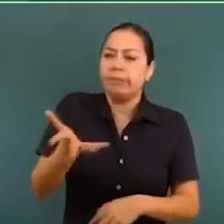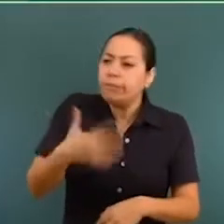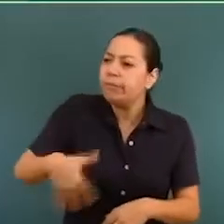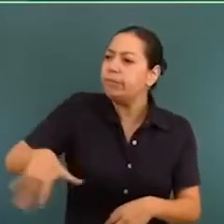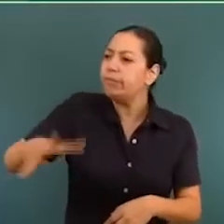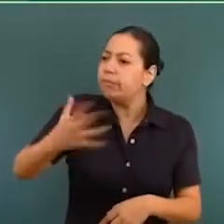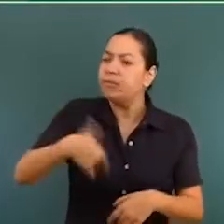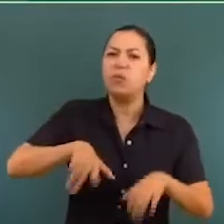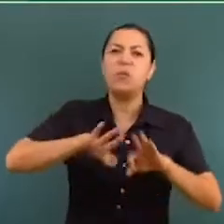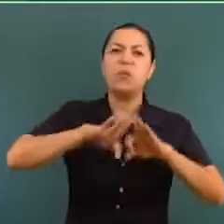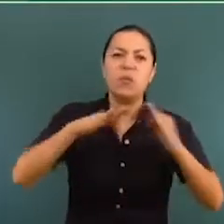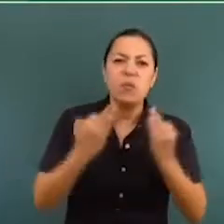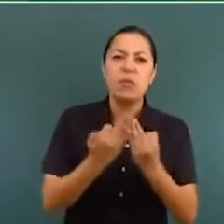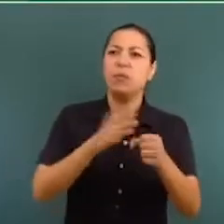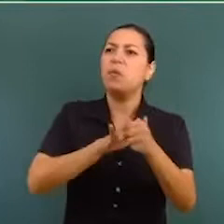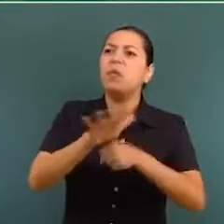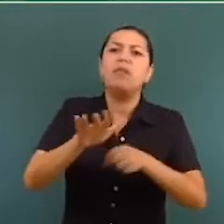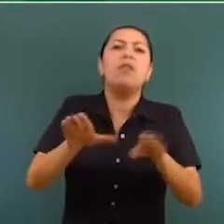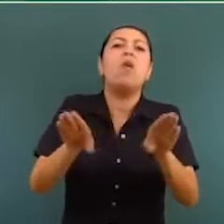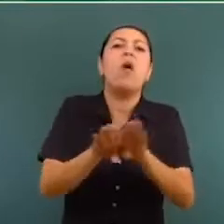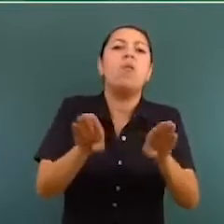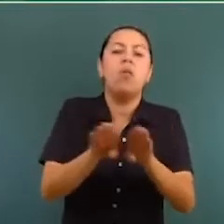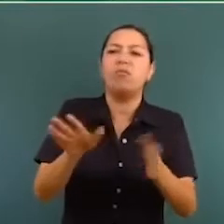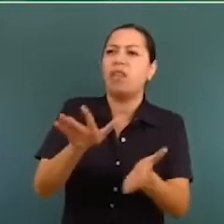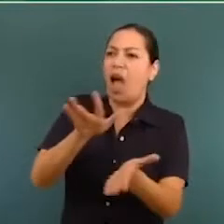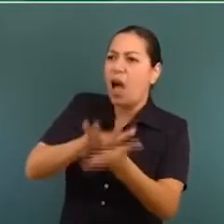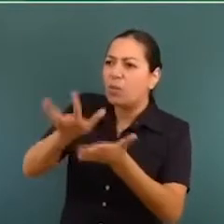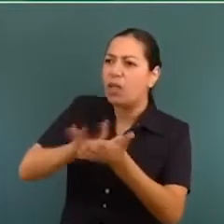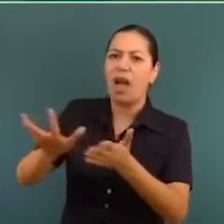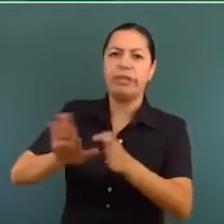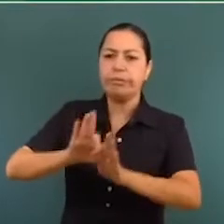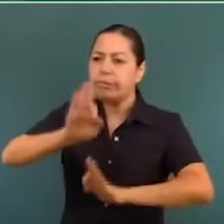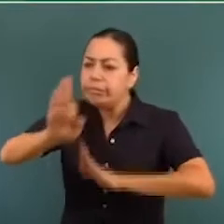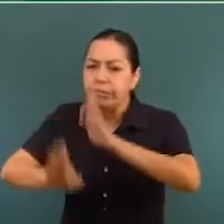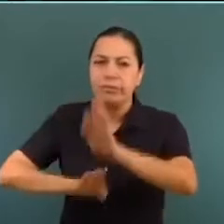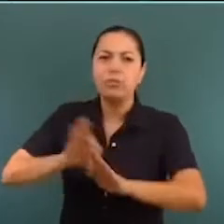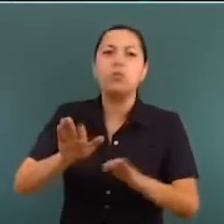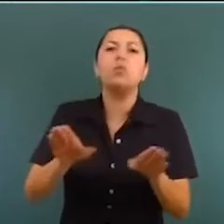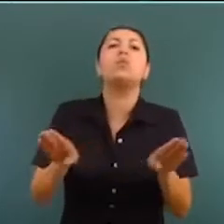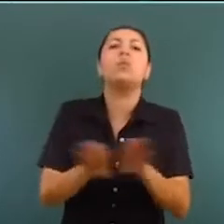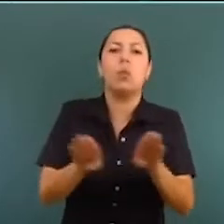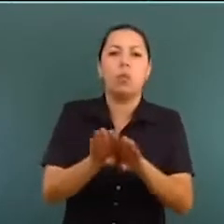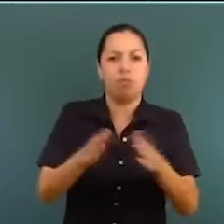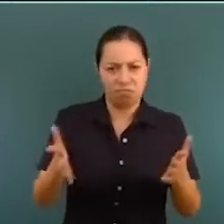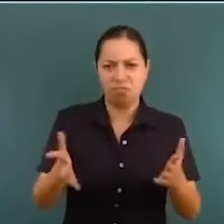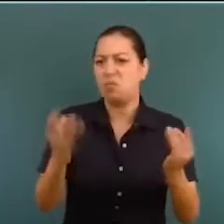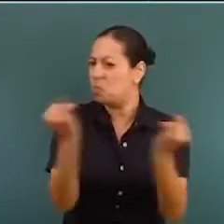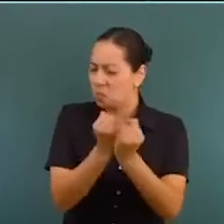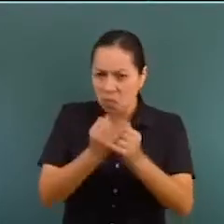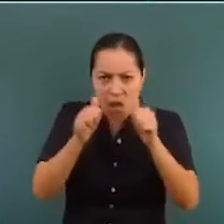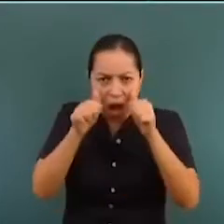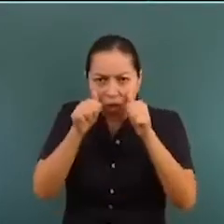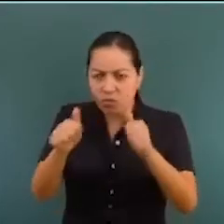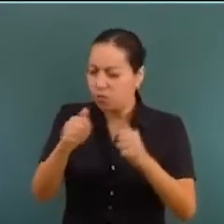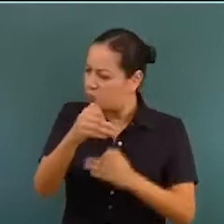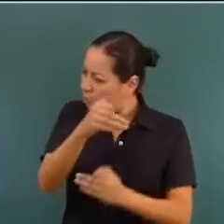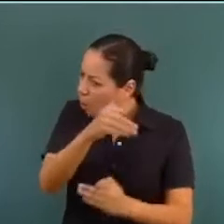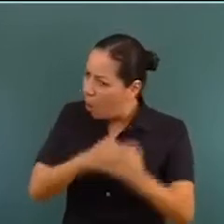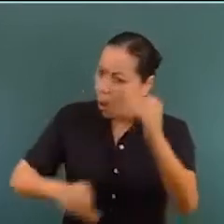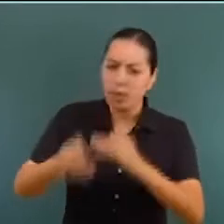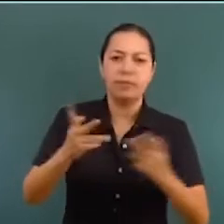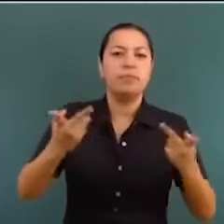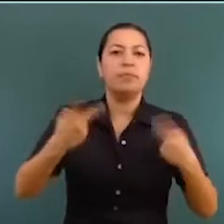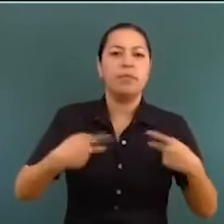resolver que se atienda toda la demanda